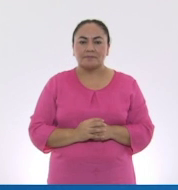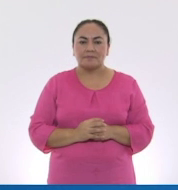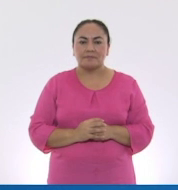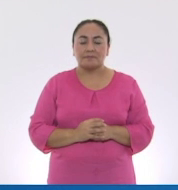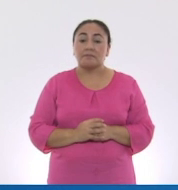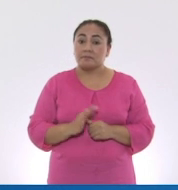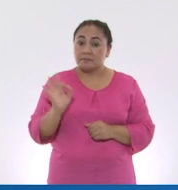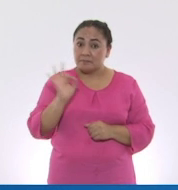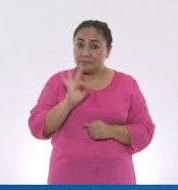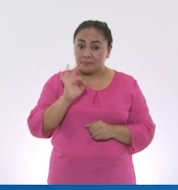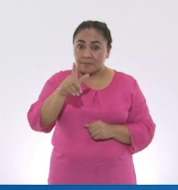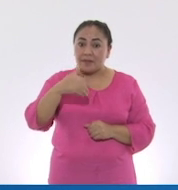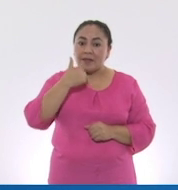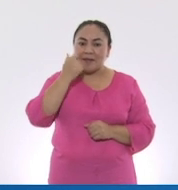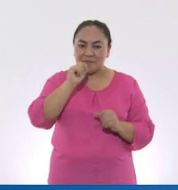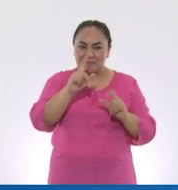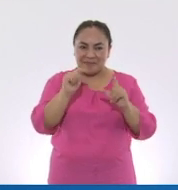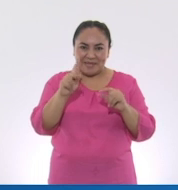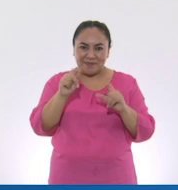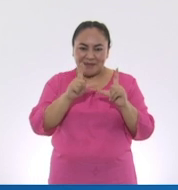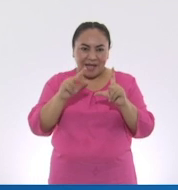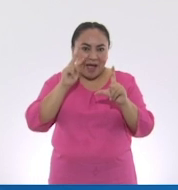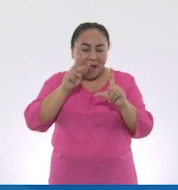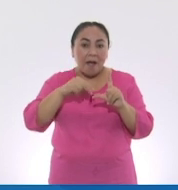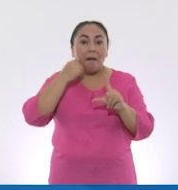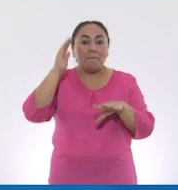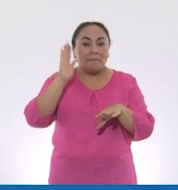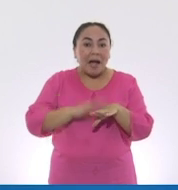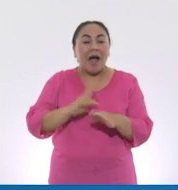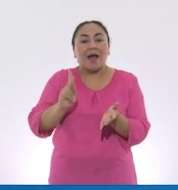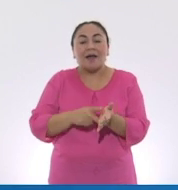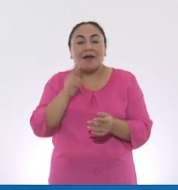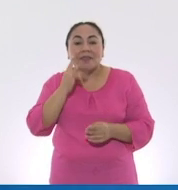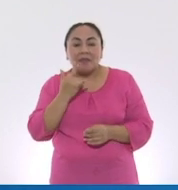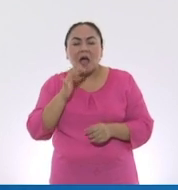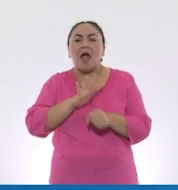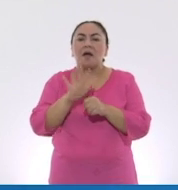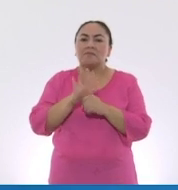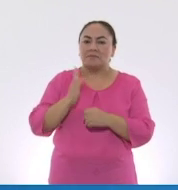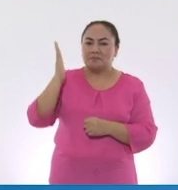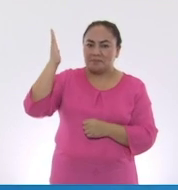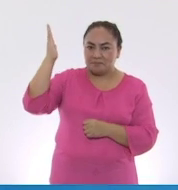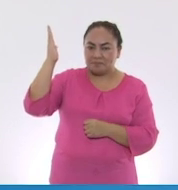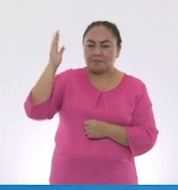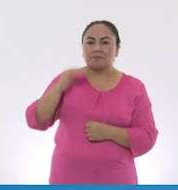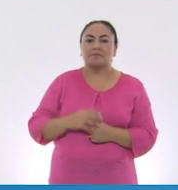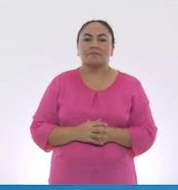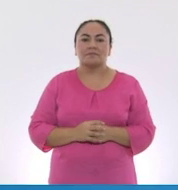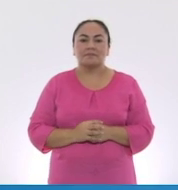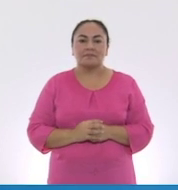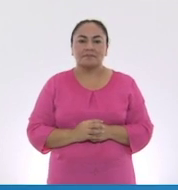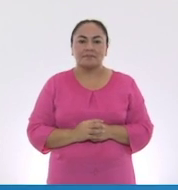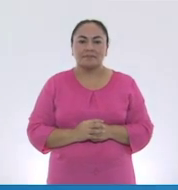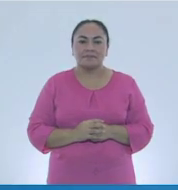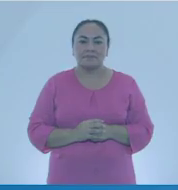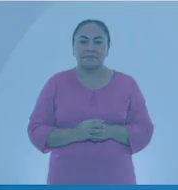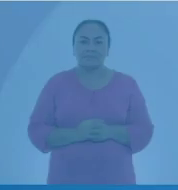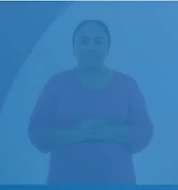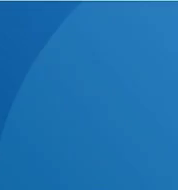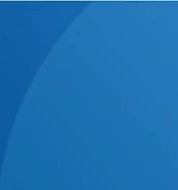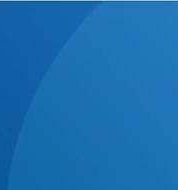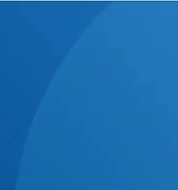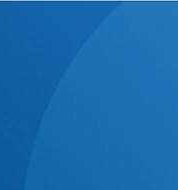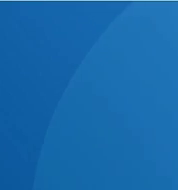Si quieres volver a ver los programas de Aprende en Casa, los puedes encontrar en la siguiente liga. Aprendeencasa.cep.gov